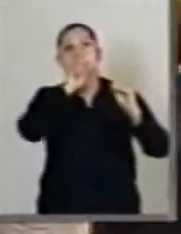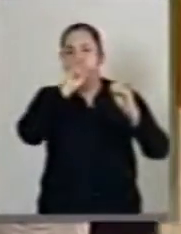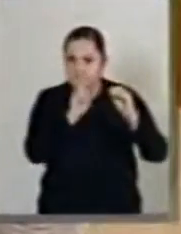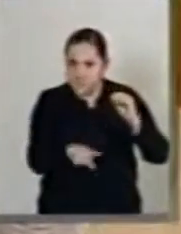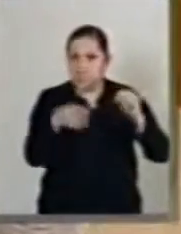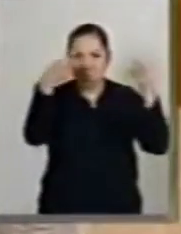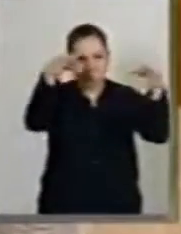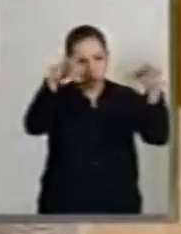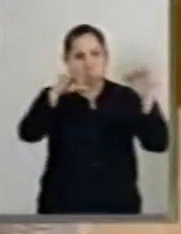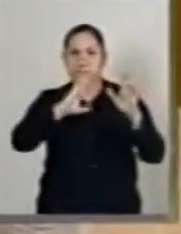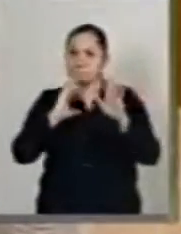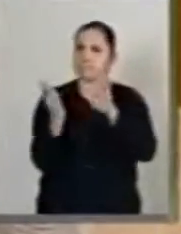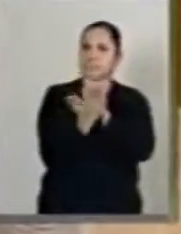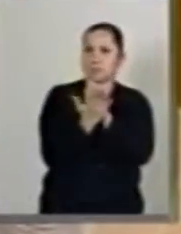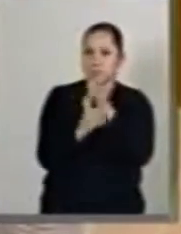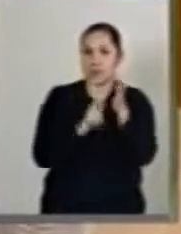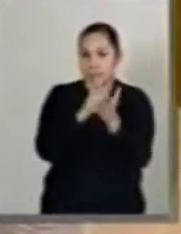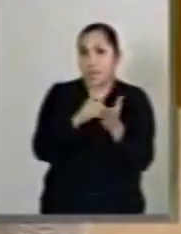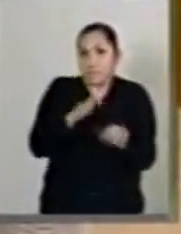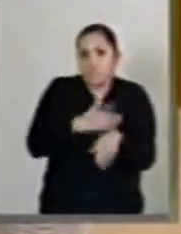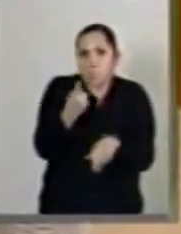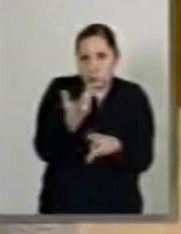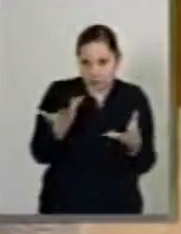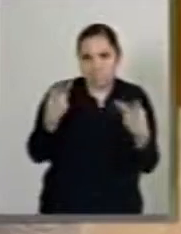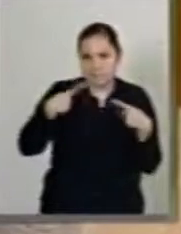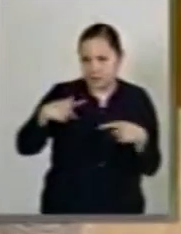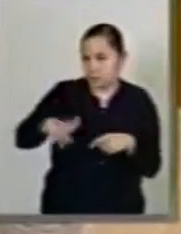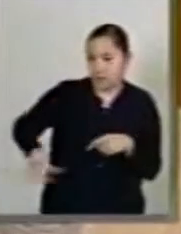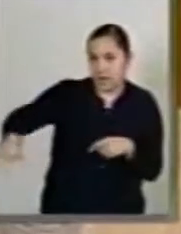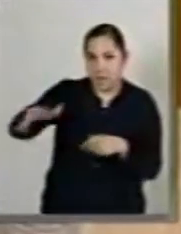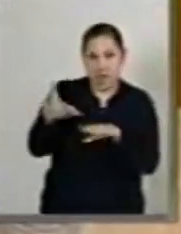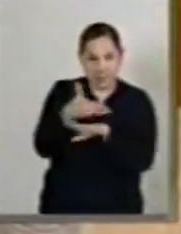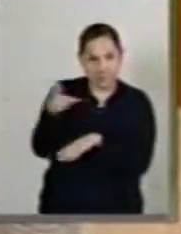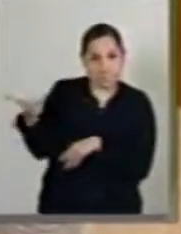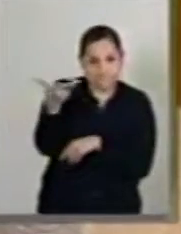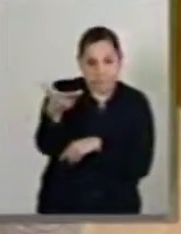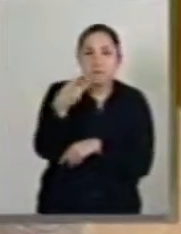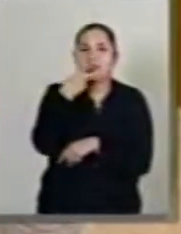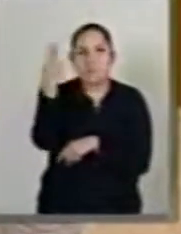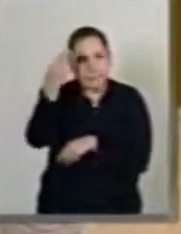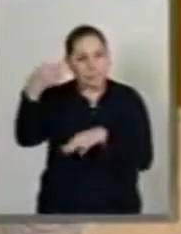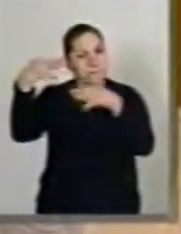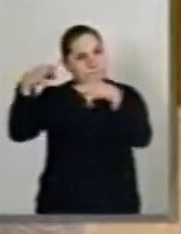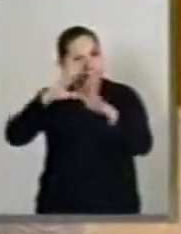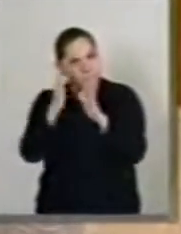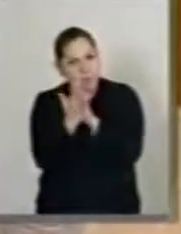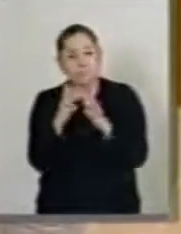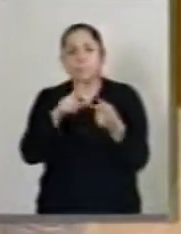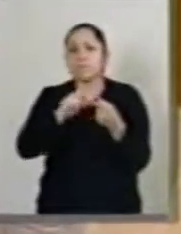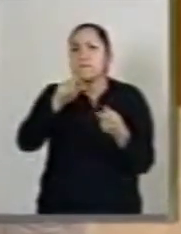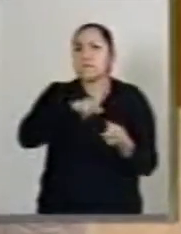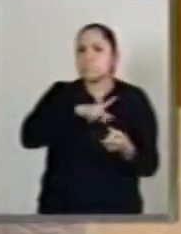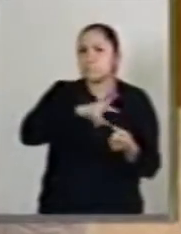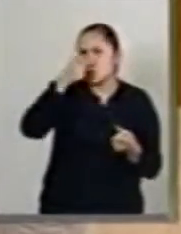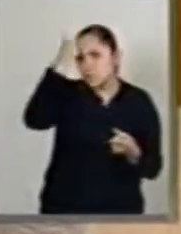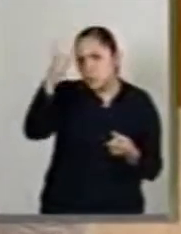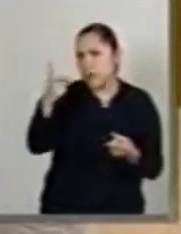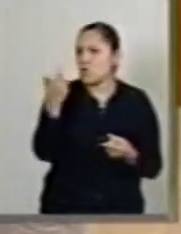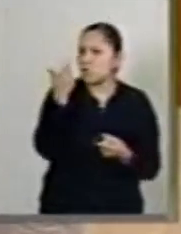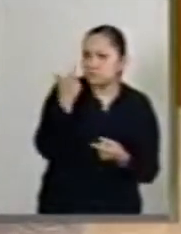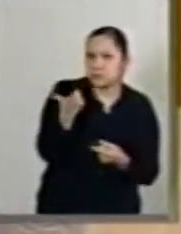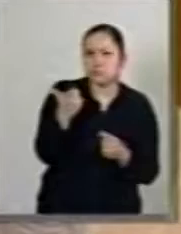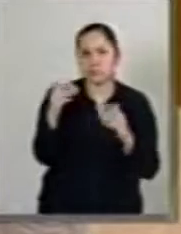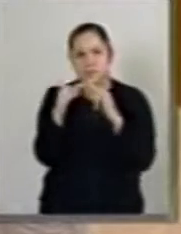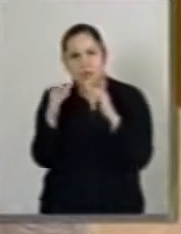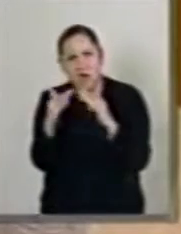porque así venía en la iniciativa ciudadana. La iniciativa decía, tanto en la patrimonial como en la de intereses, que tenían